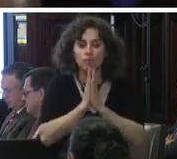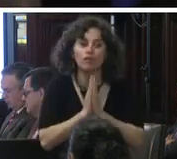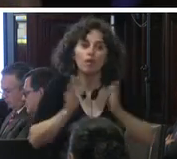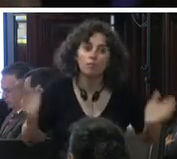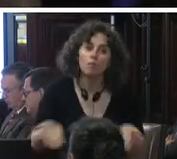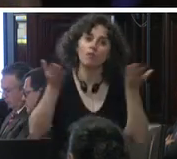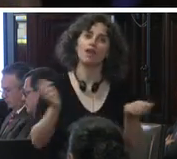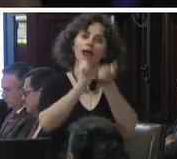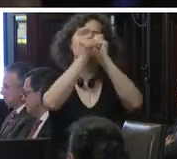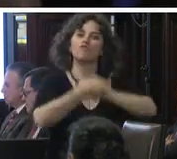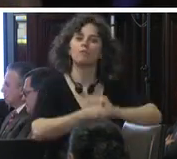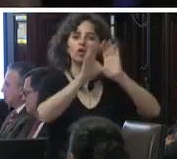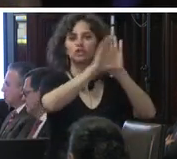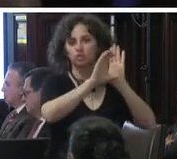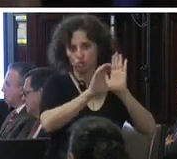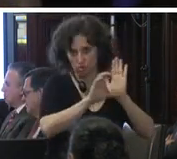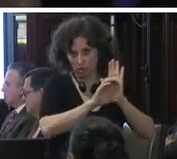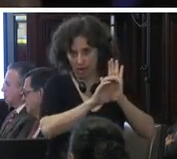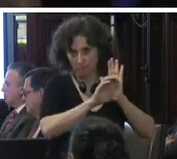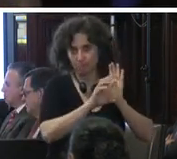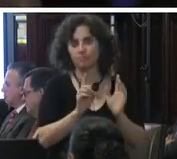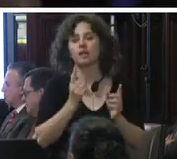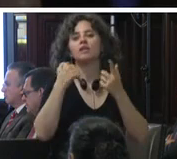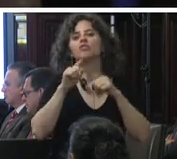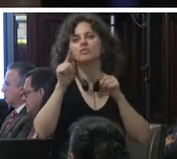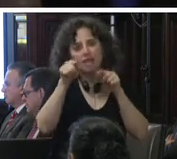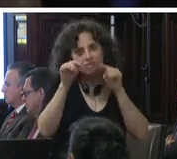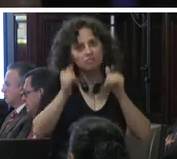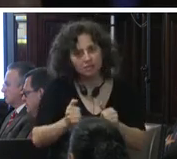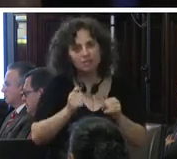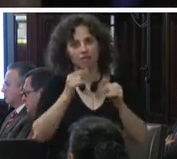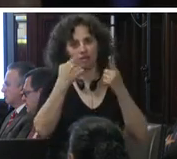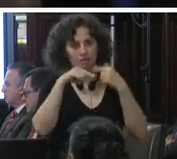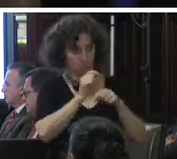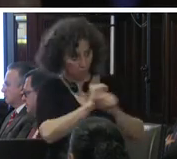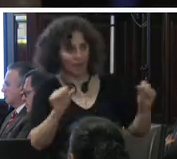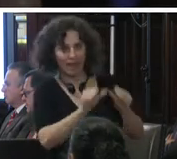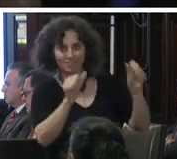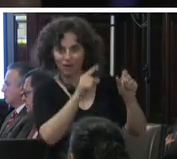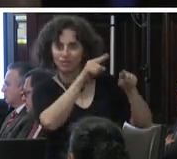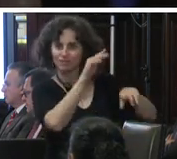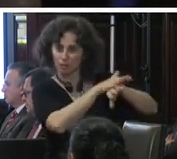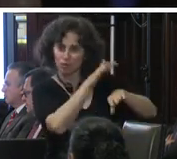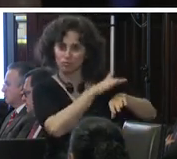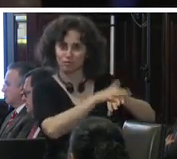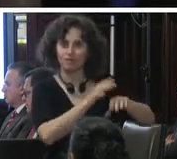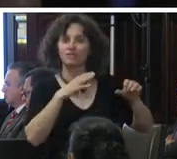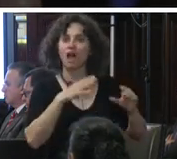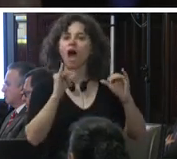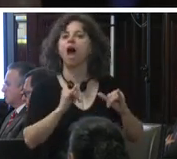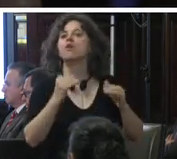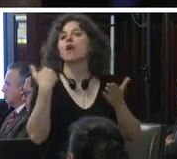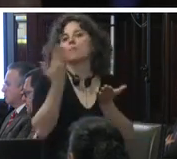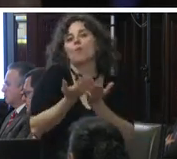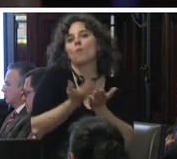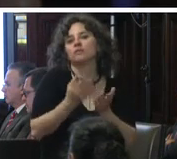la reforma constitucional a este precepto esto sí está en el marco de sus competencias ya existen una reforma una propuesta